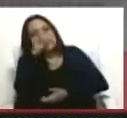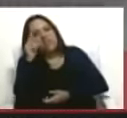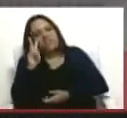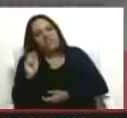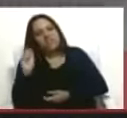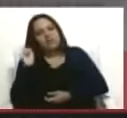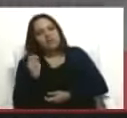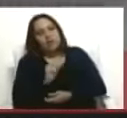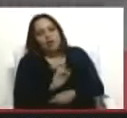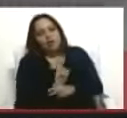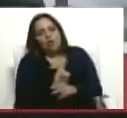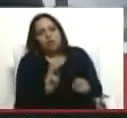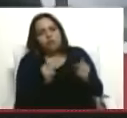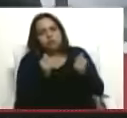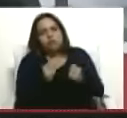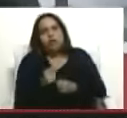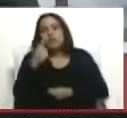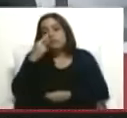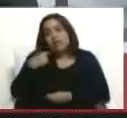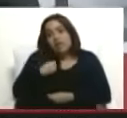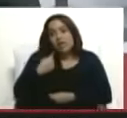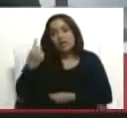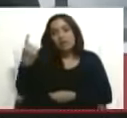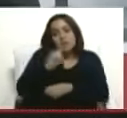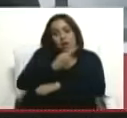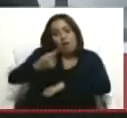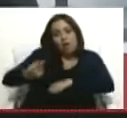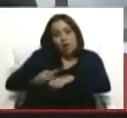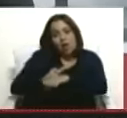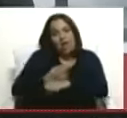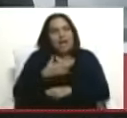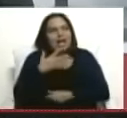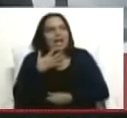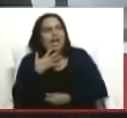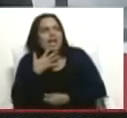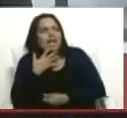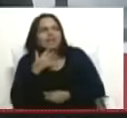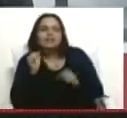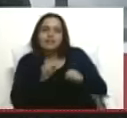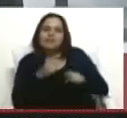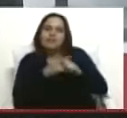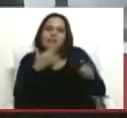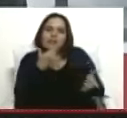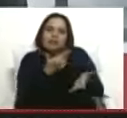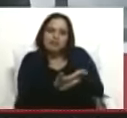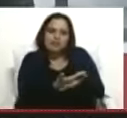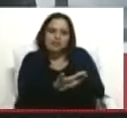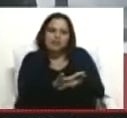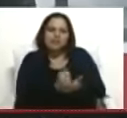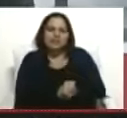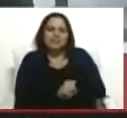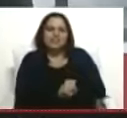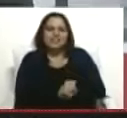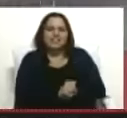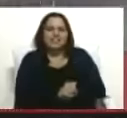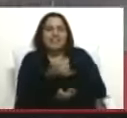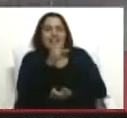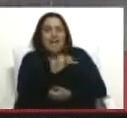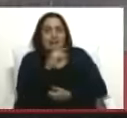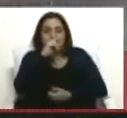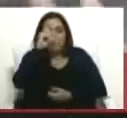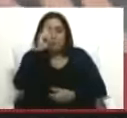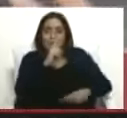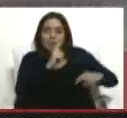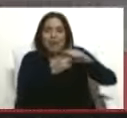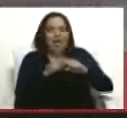volando. Ramos, tú me habías prometido una hora. Sí, bueno, pero hay que pedirle permiso al programa que viene, que es el programa Maduro